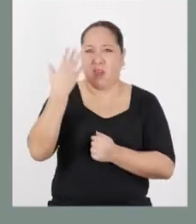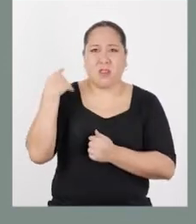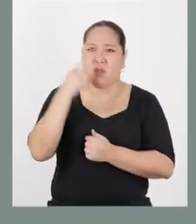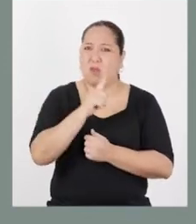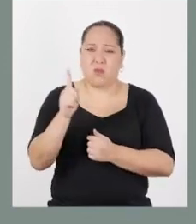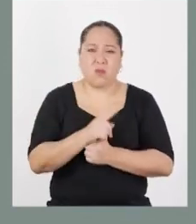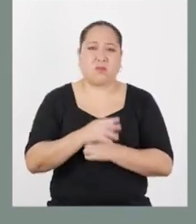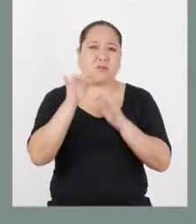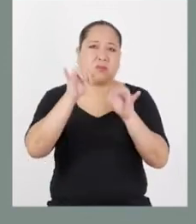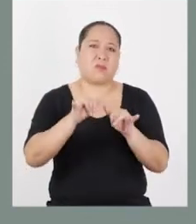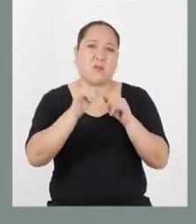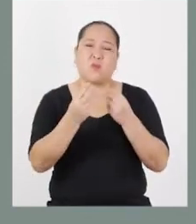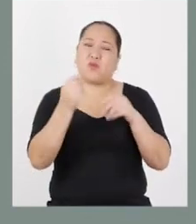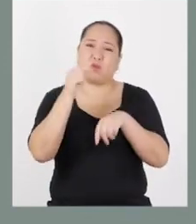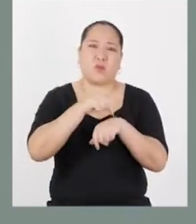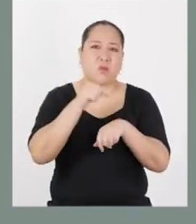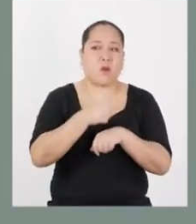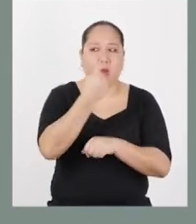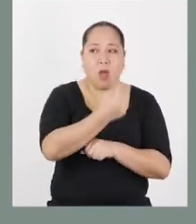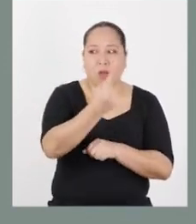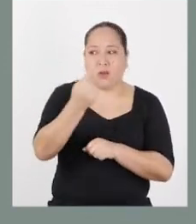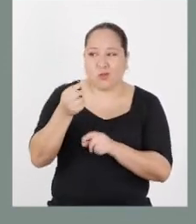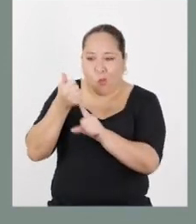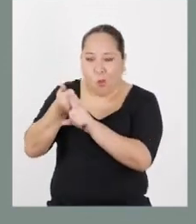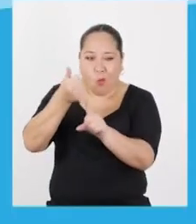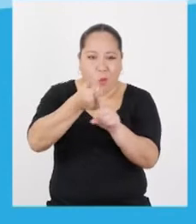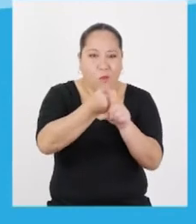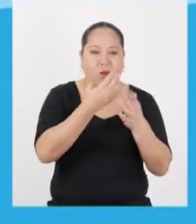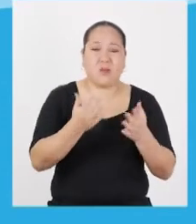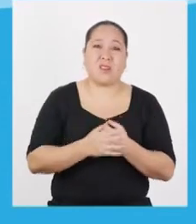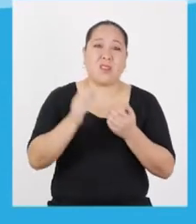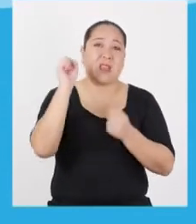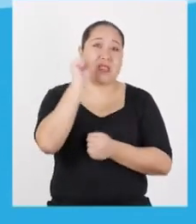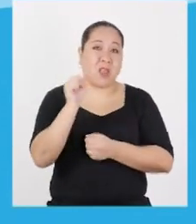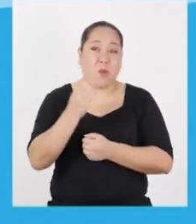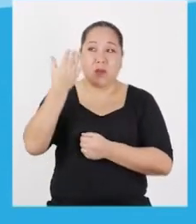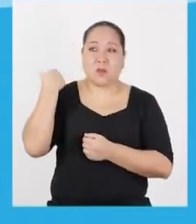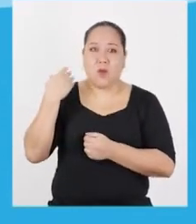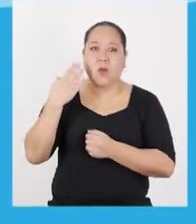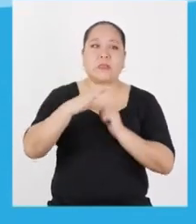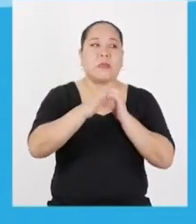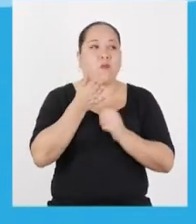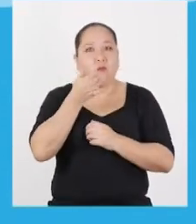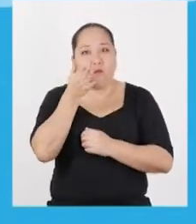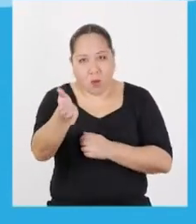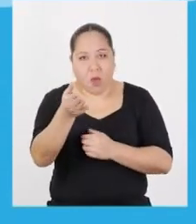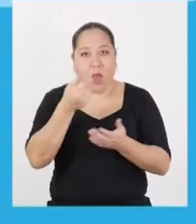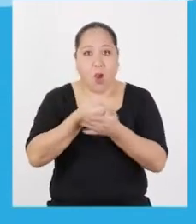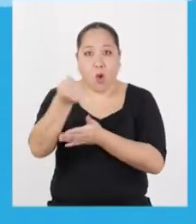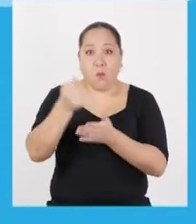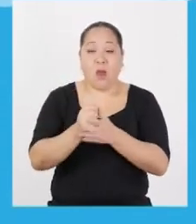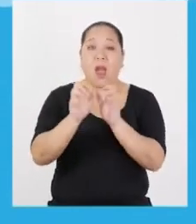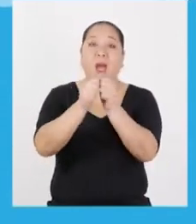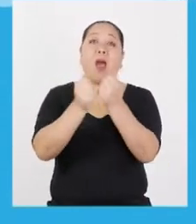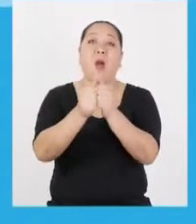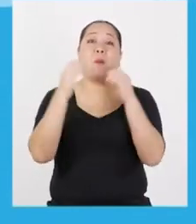Estamos aislados ya mucho tiempo y cada uno ya está en sus propias cosas. El sábado pasado salí a comprar a la panadería y vio a